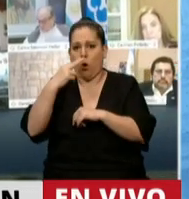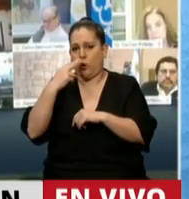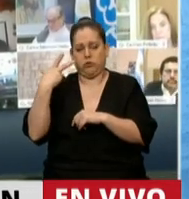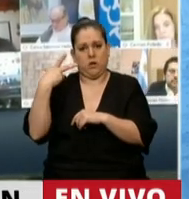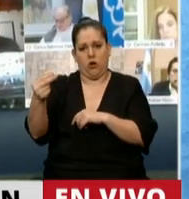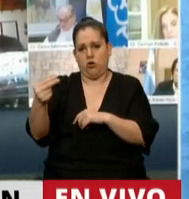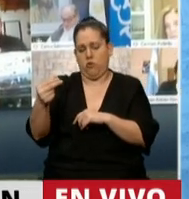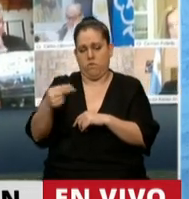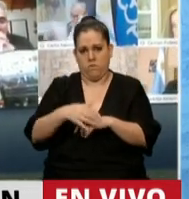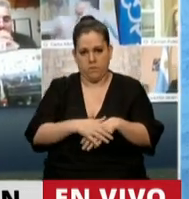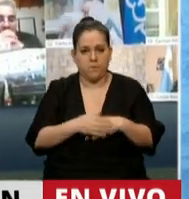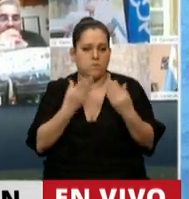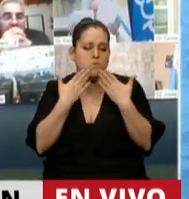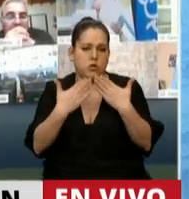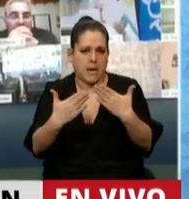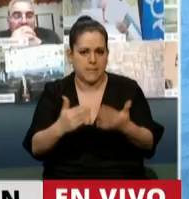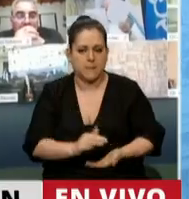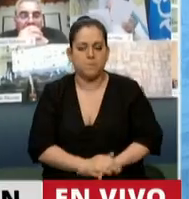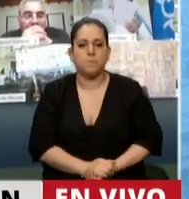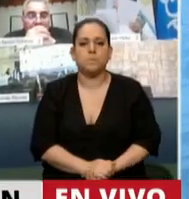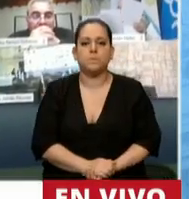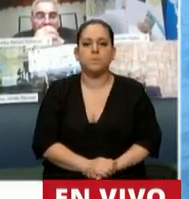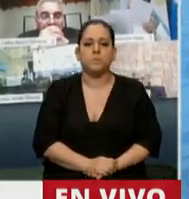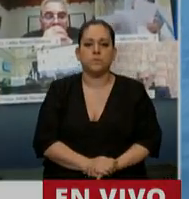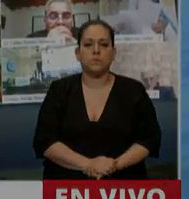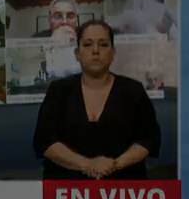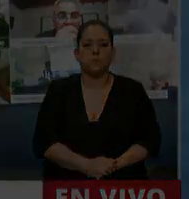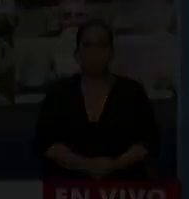este artículo 11. Muchas gracias, señor presidente. Gracias, diputada.